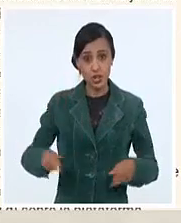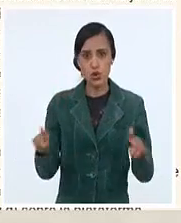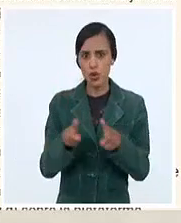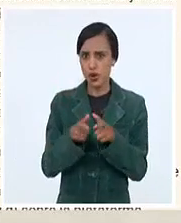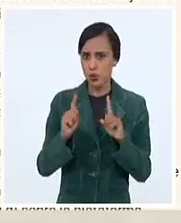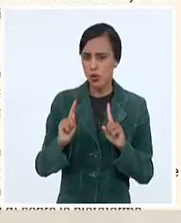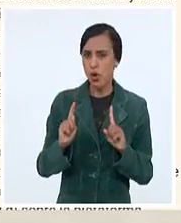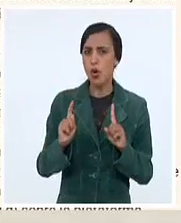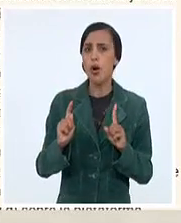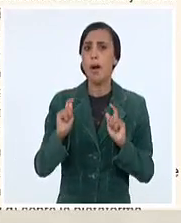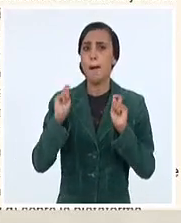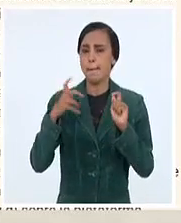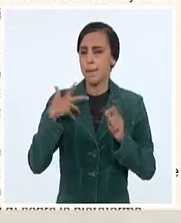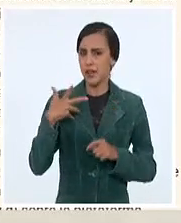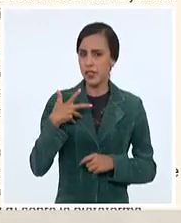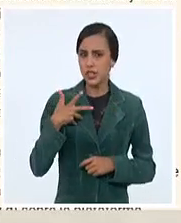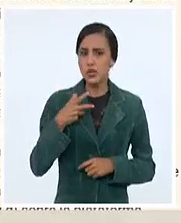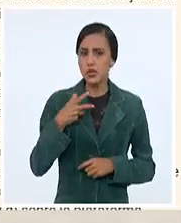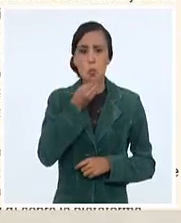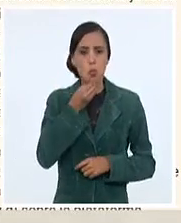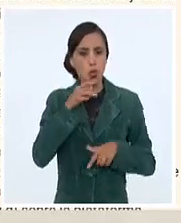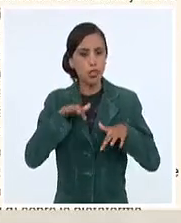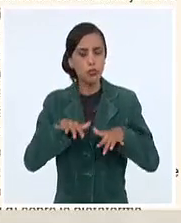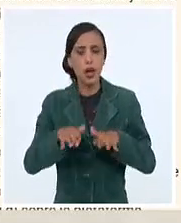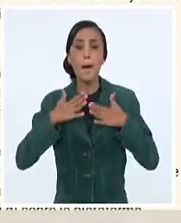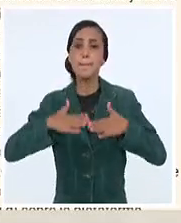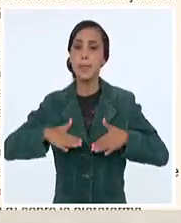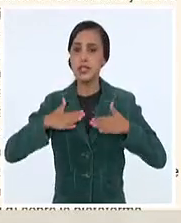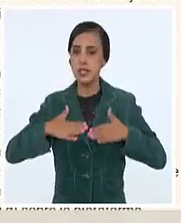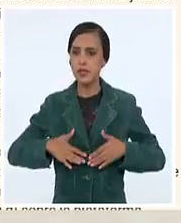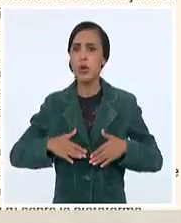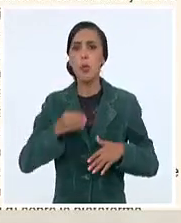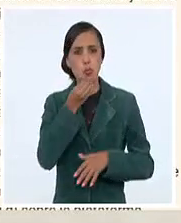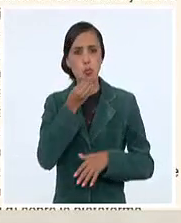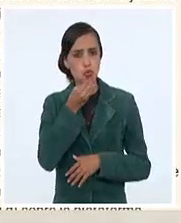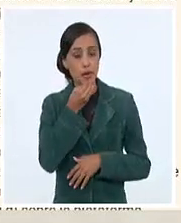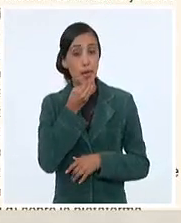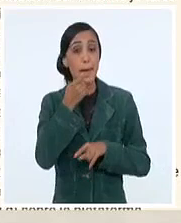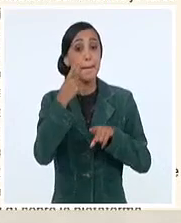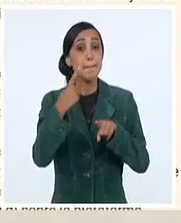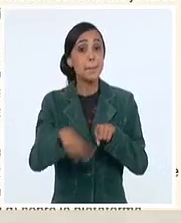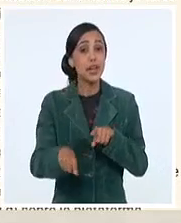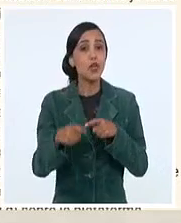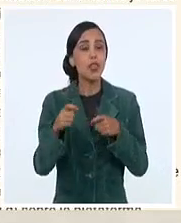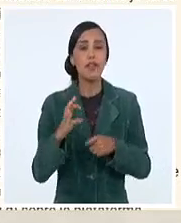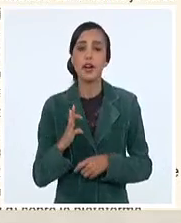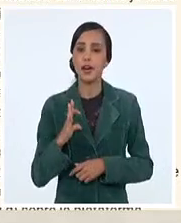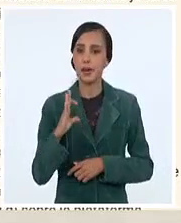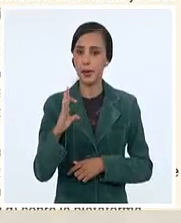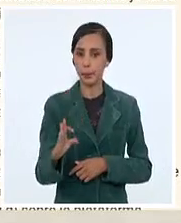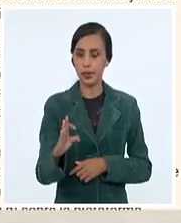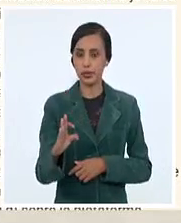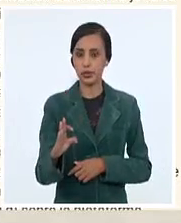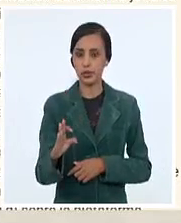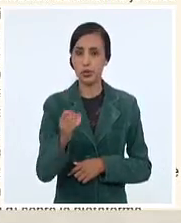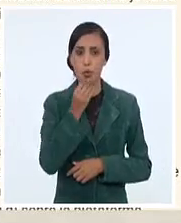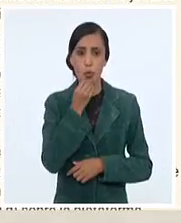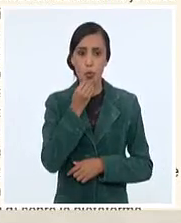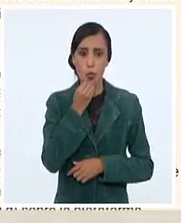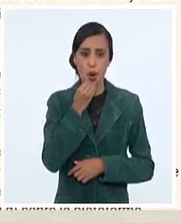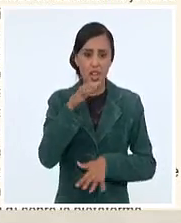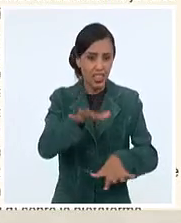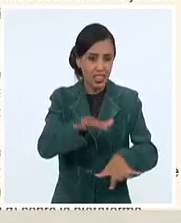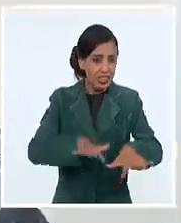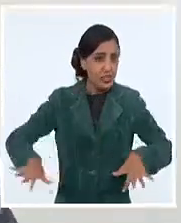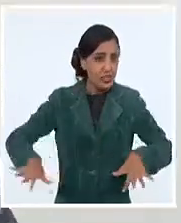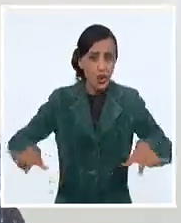manifestación y asociación con fines lícitos y pacíficos se reconocen siempre que se ejerzan con el respeto al orden público y al acatamiento